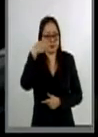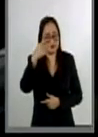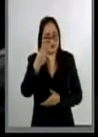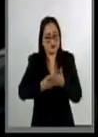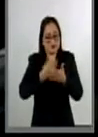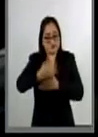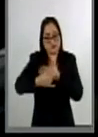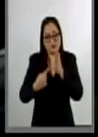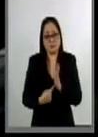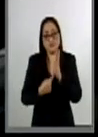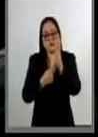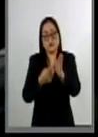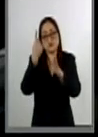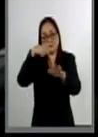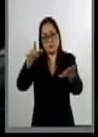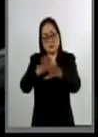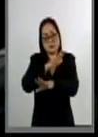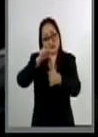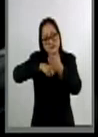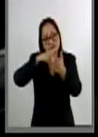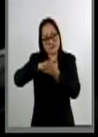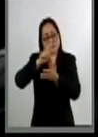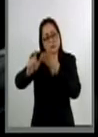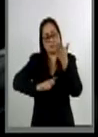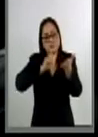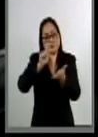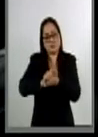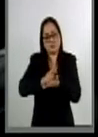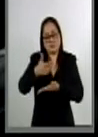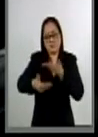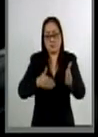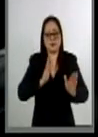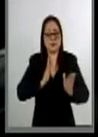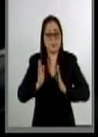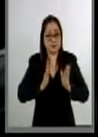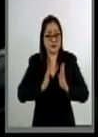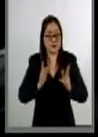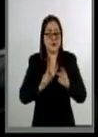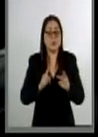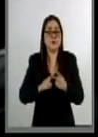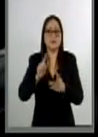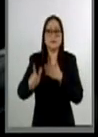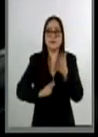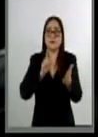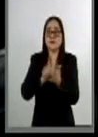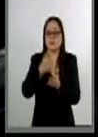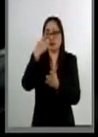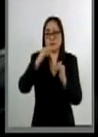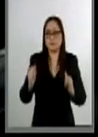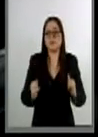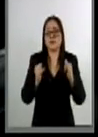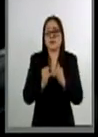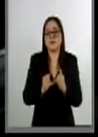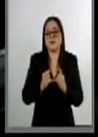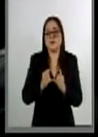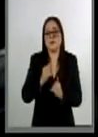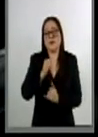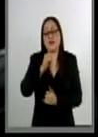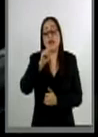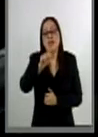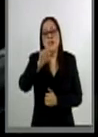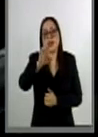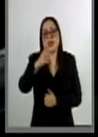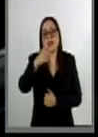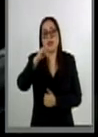proyecto de decreto que reforma la Ley del Servicio Militar y la Ley General de Instituciones y Procedimientos Electorales